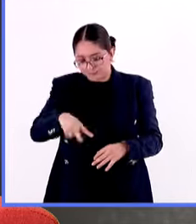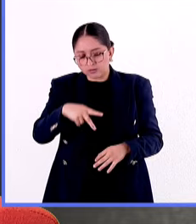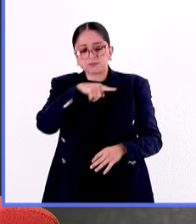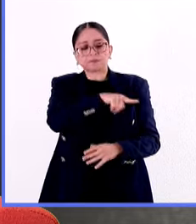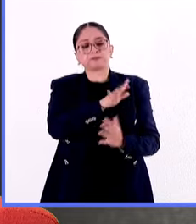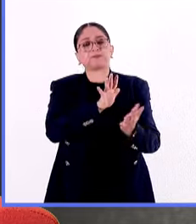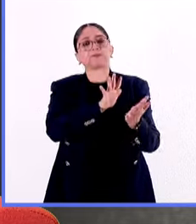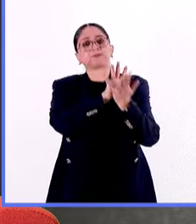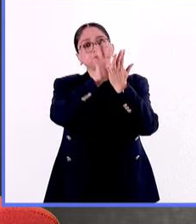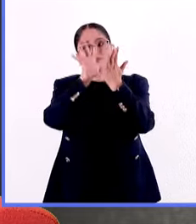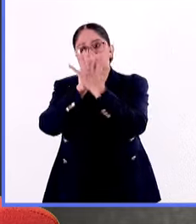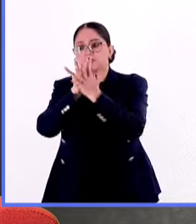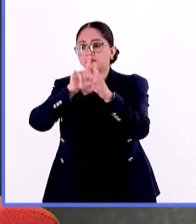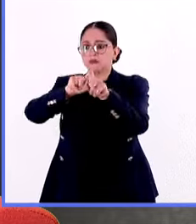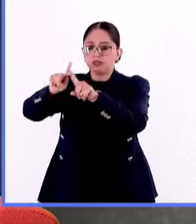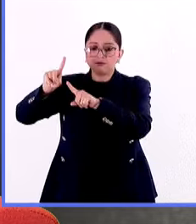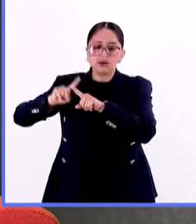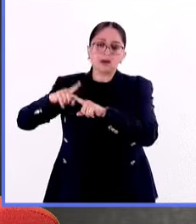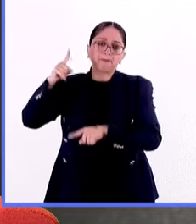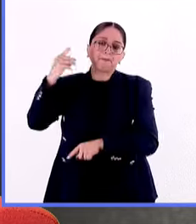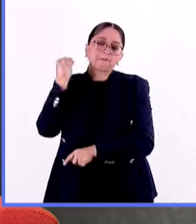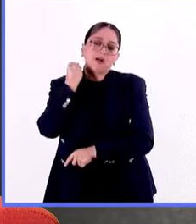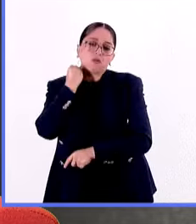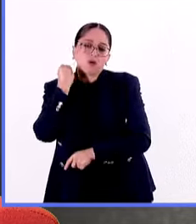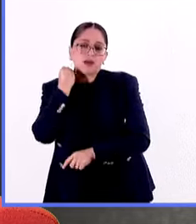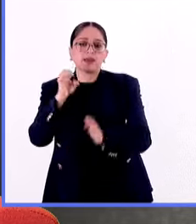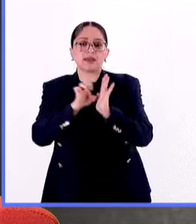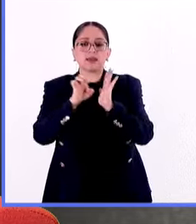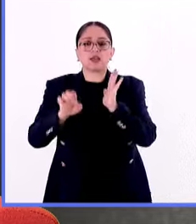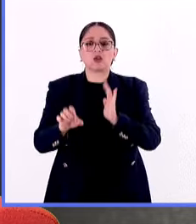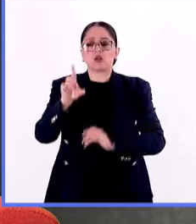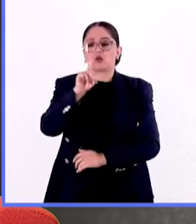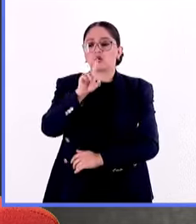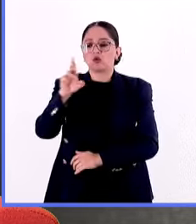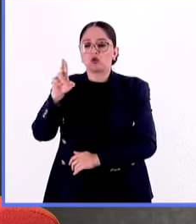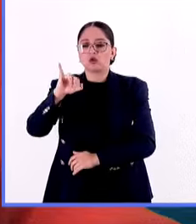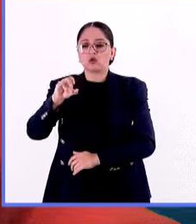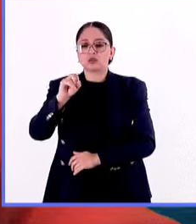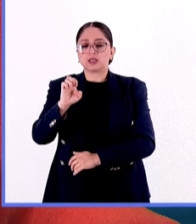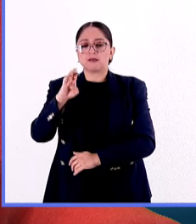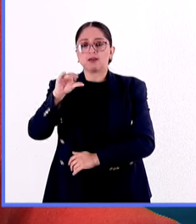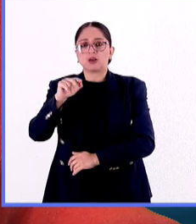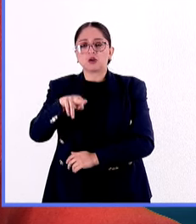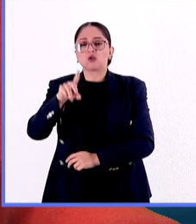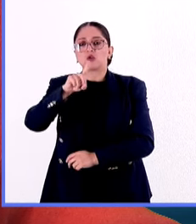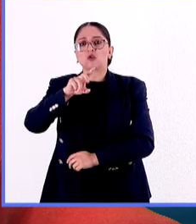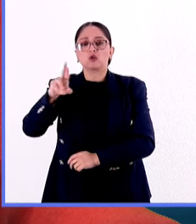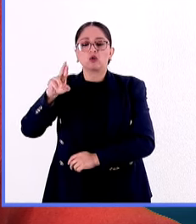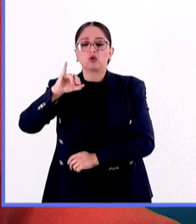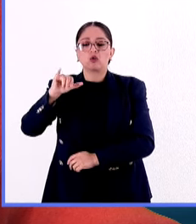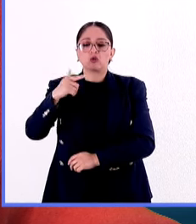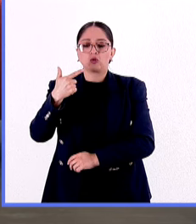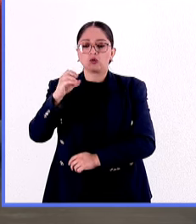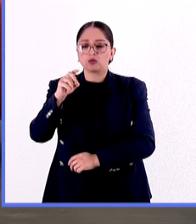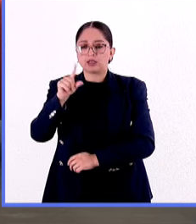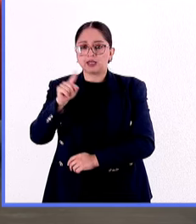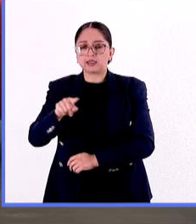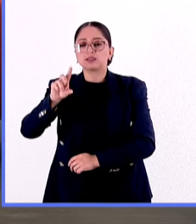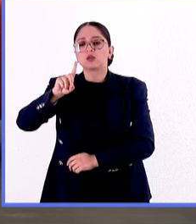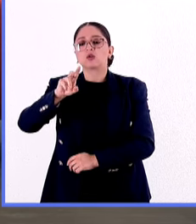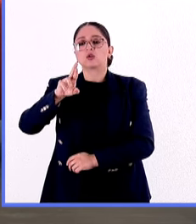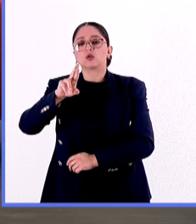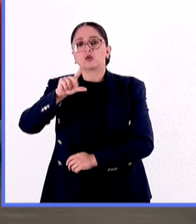pues destacados abogados como el doctor José Barragán Barragán, el doctor Manuel González Oropesa, la doctora